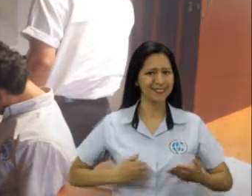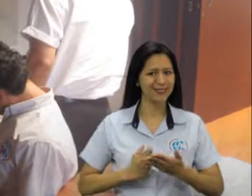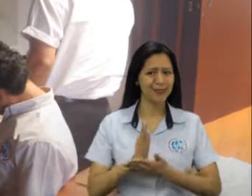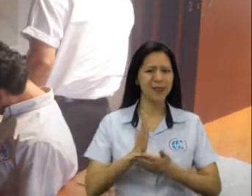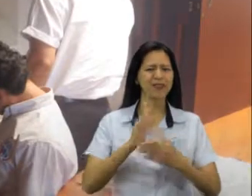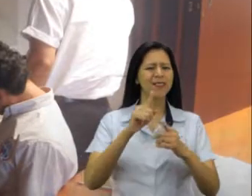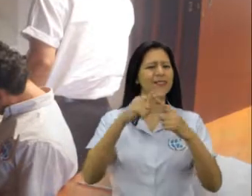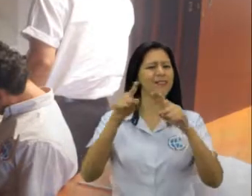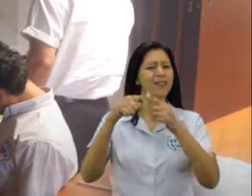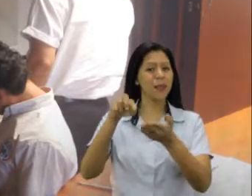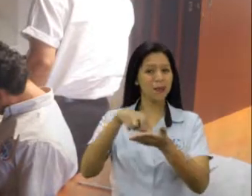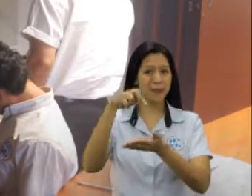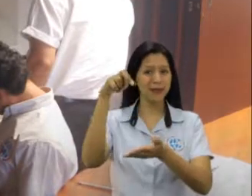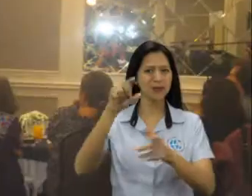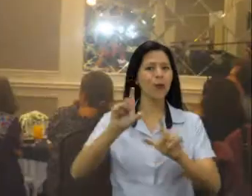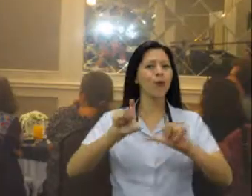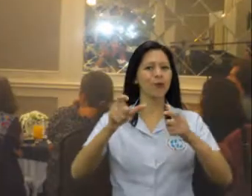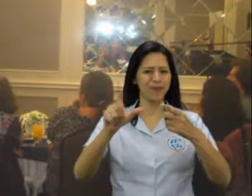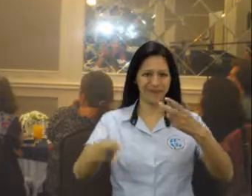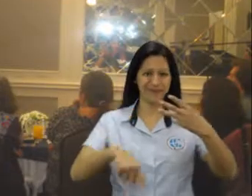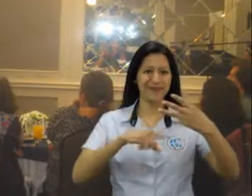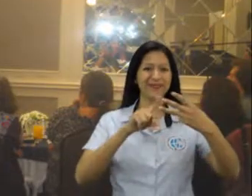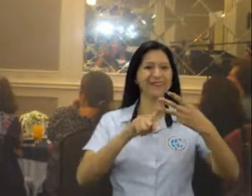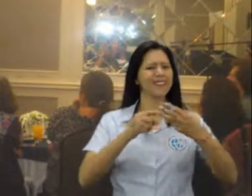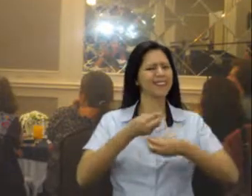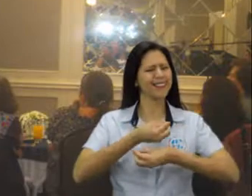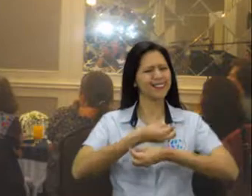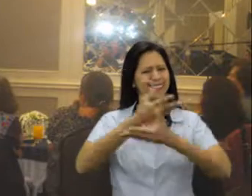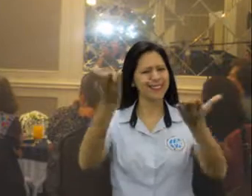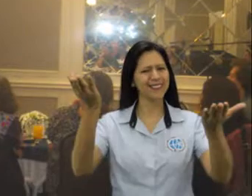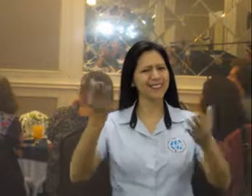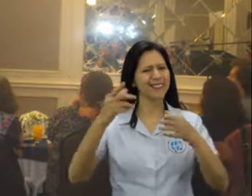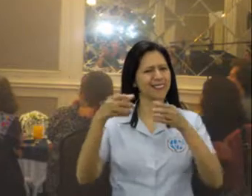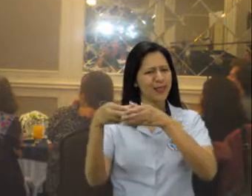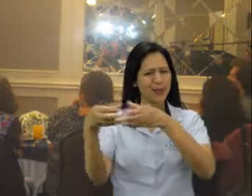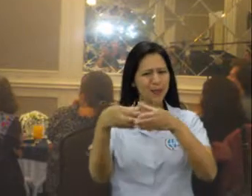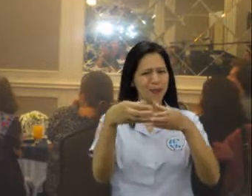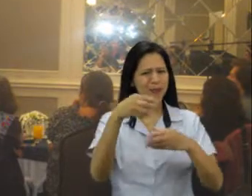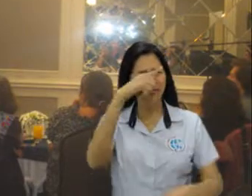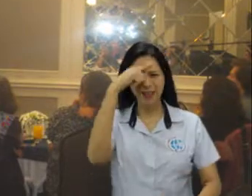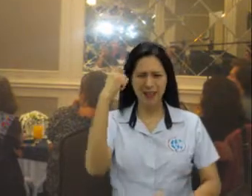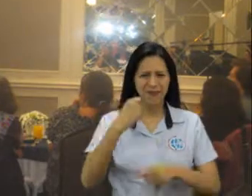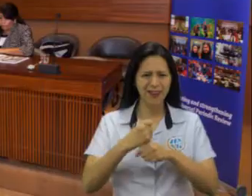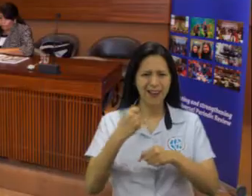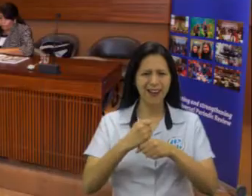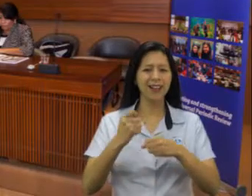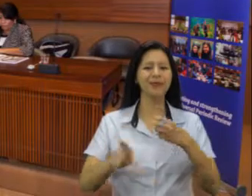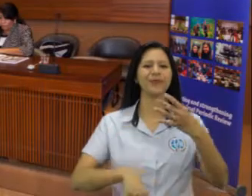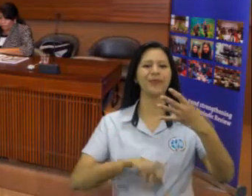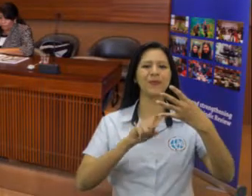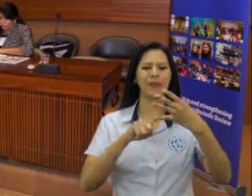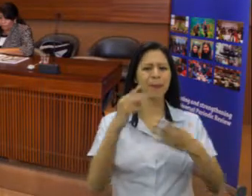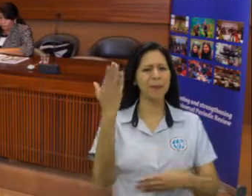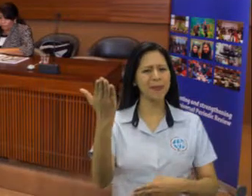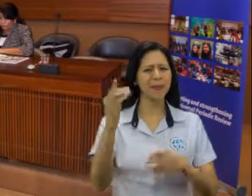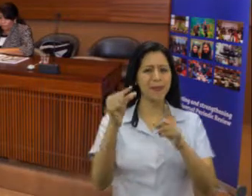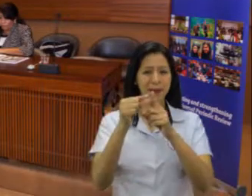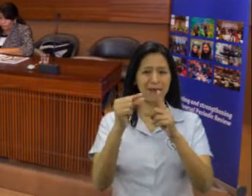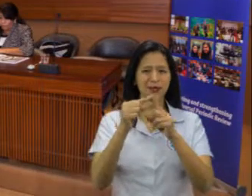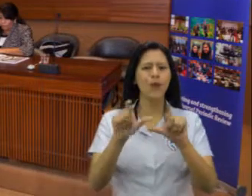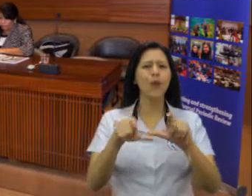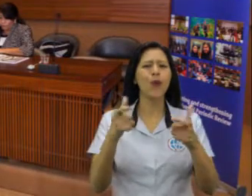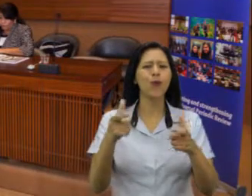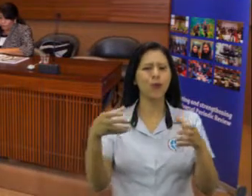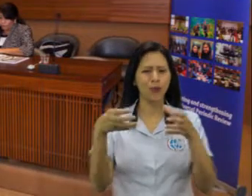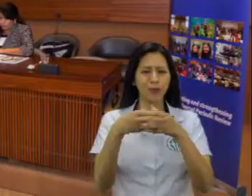país. Número tercera, divulgar con miembros del grupo de trabajo. Número cuarta, tomar la palabra